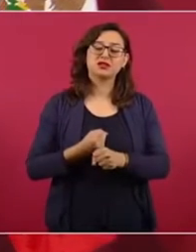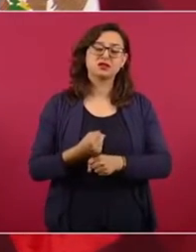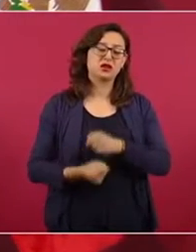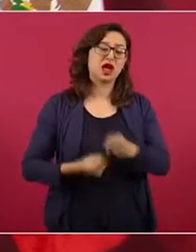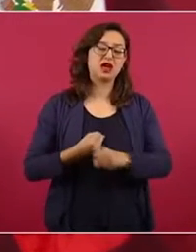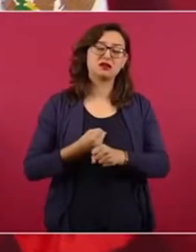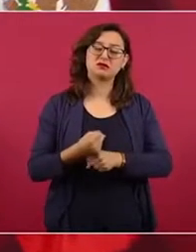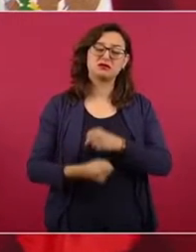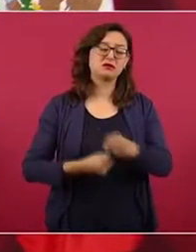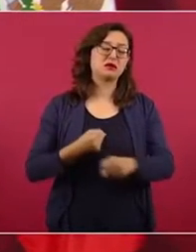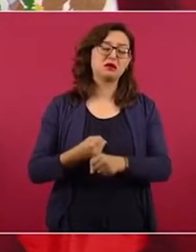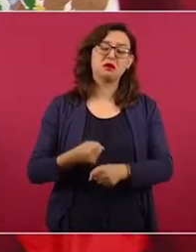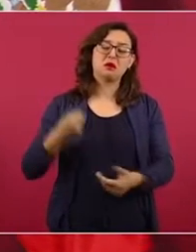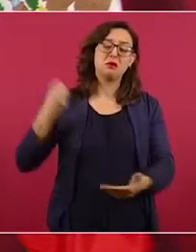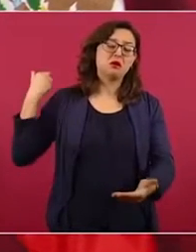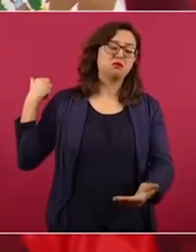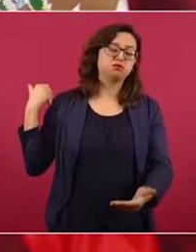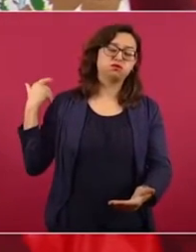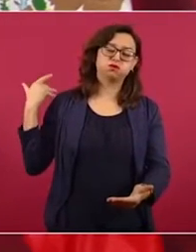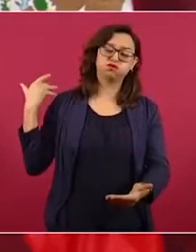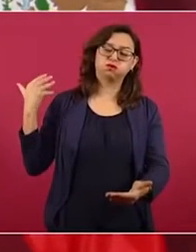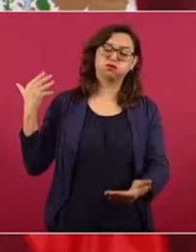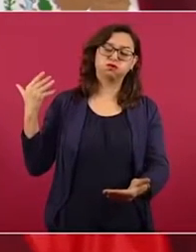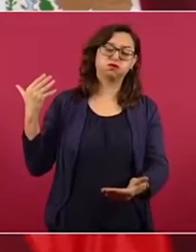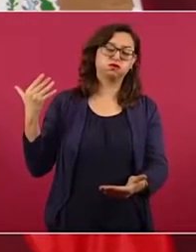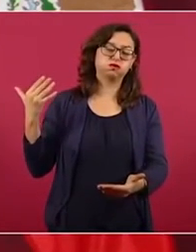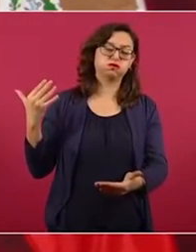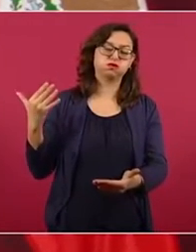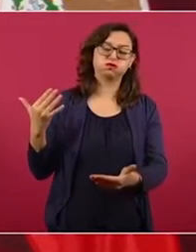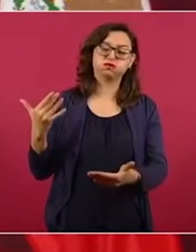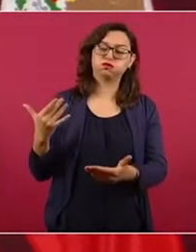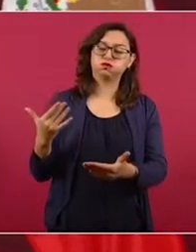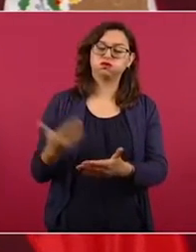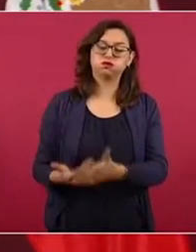siglos la